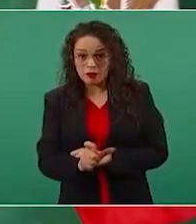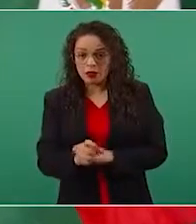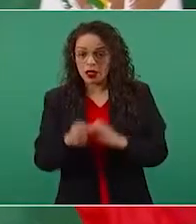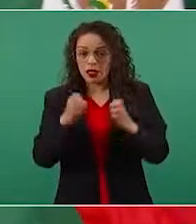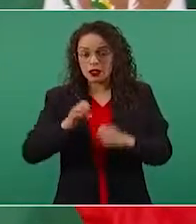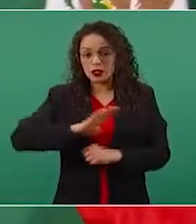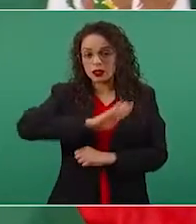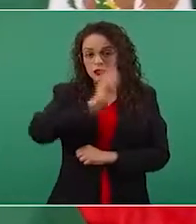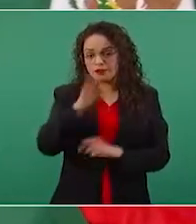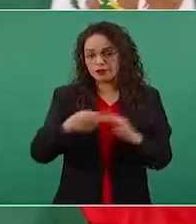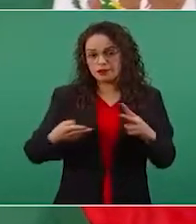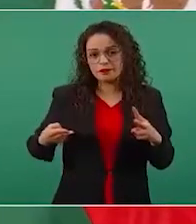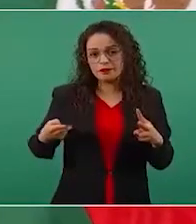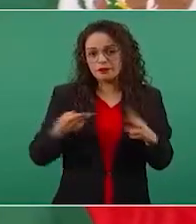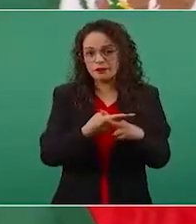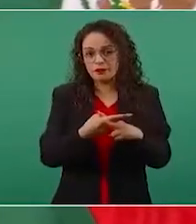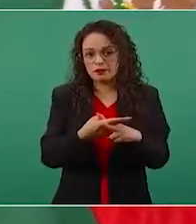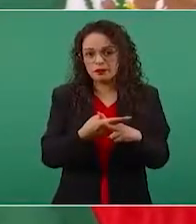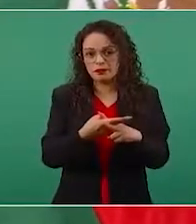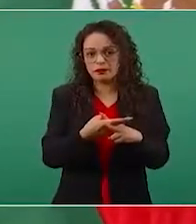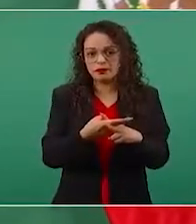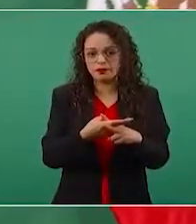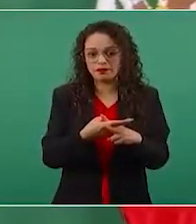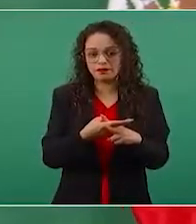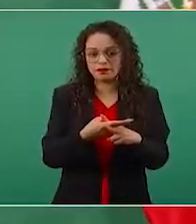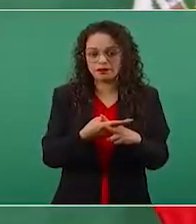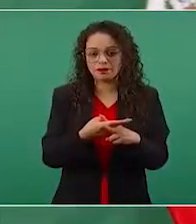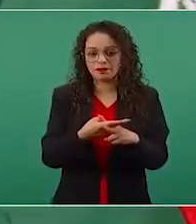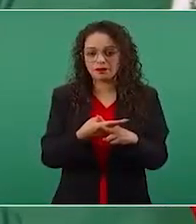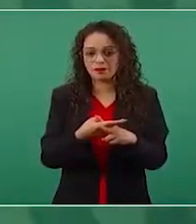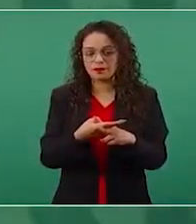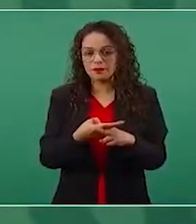y que la orden